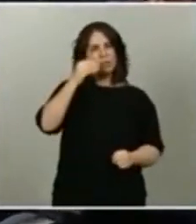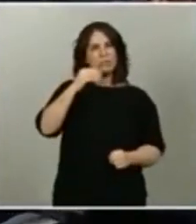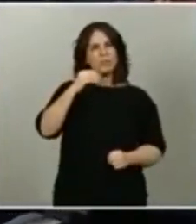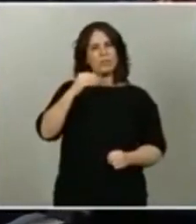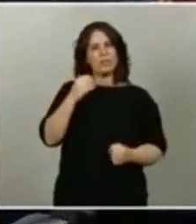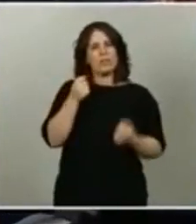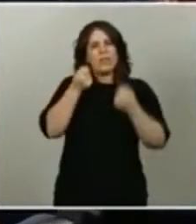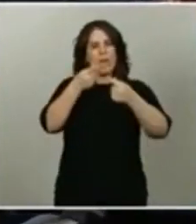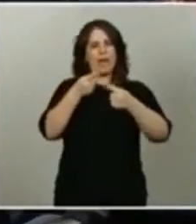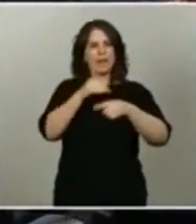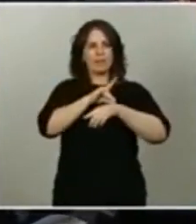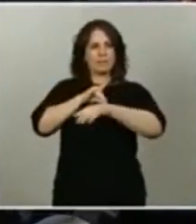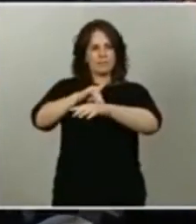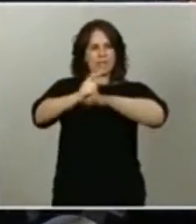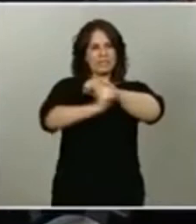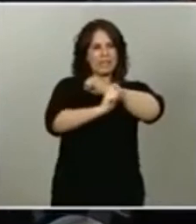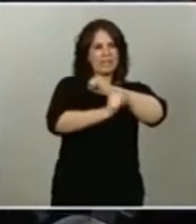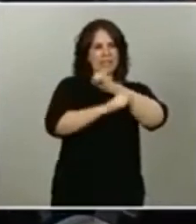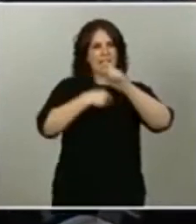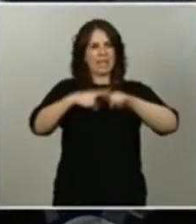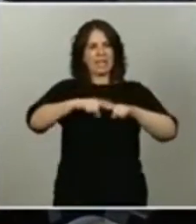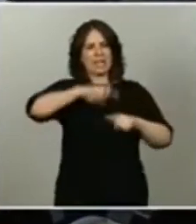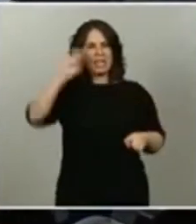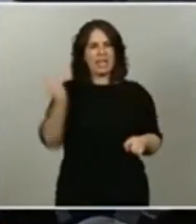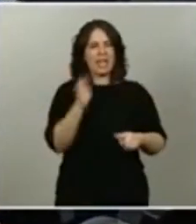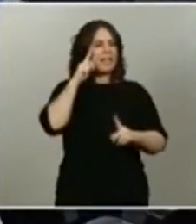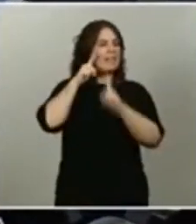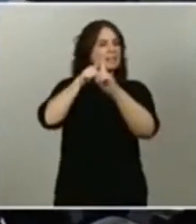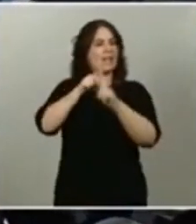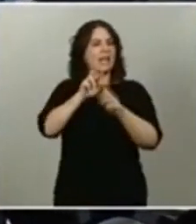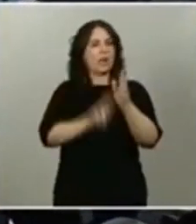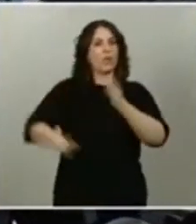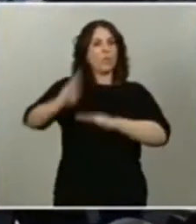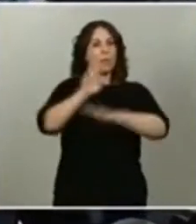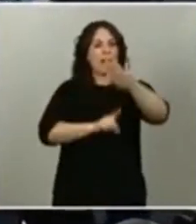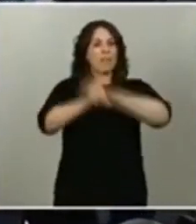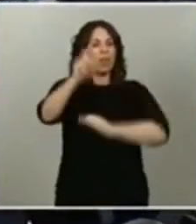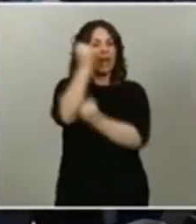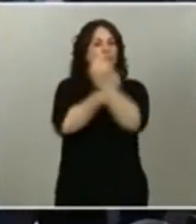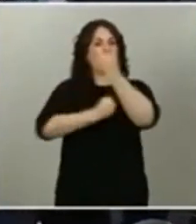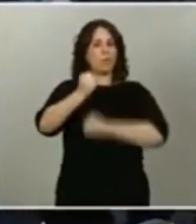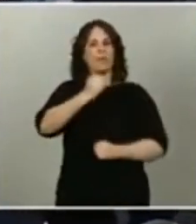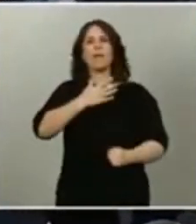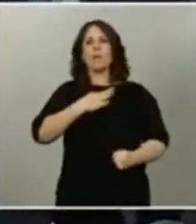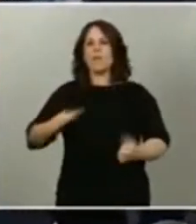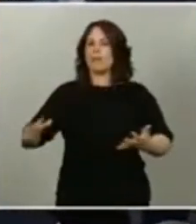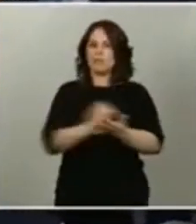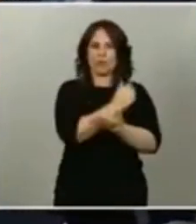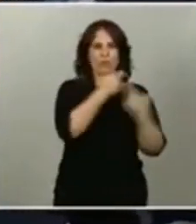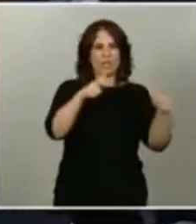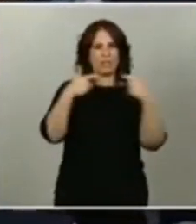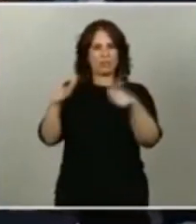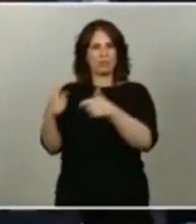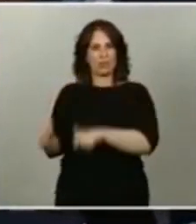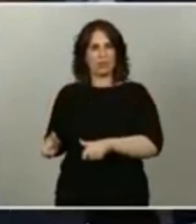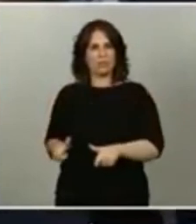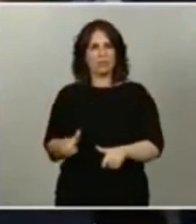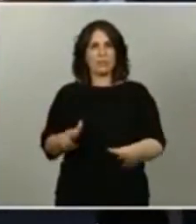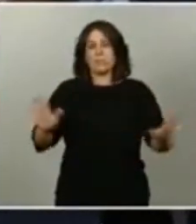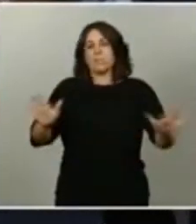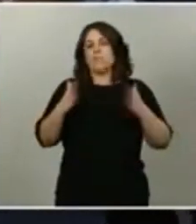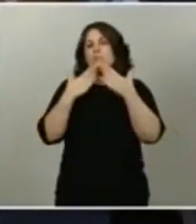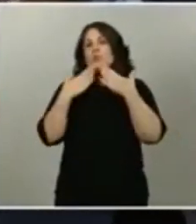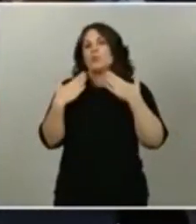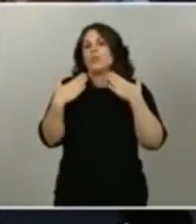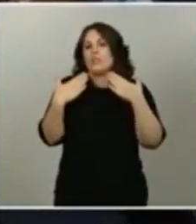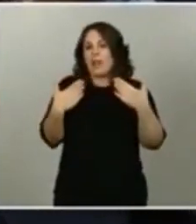estratégicas para que la recuperación económica llegue al conjunto de los sectores. Una vez más nuestro agradecimiento a